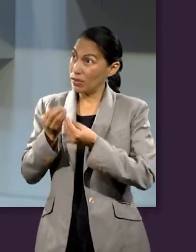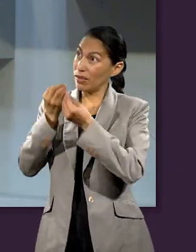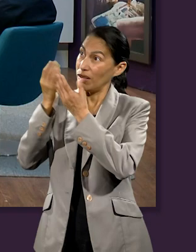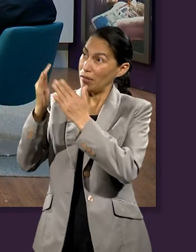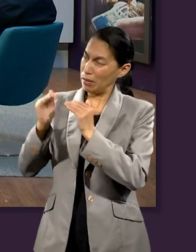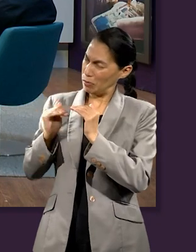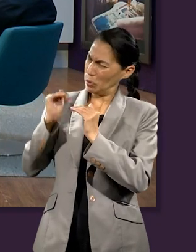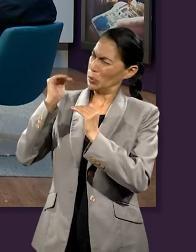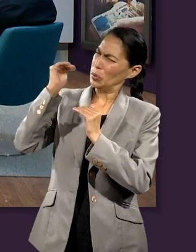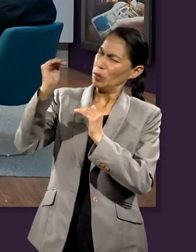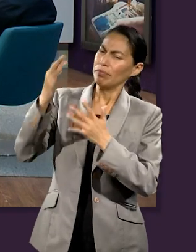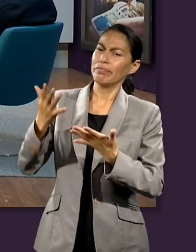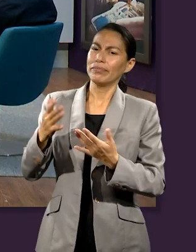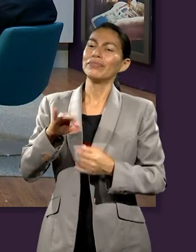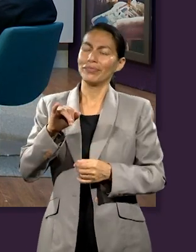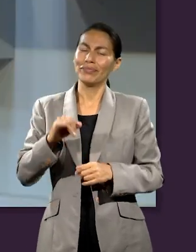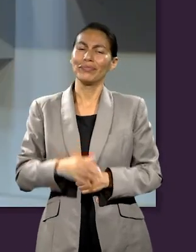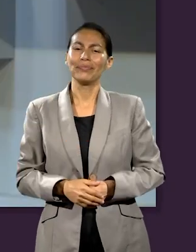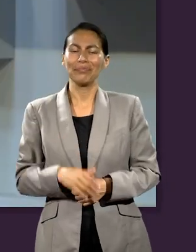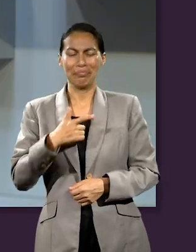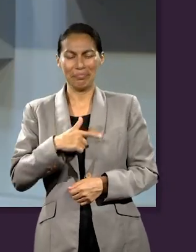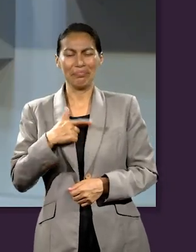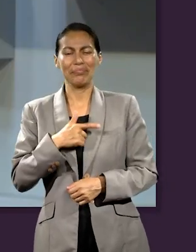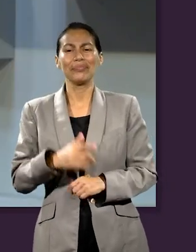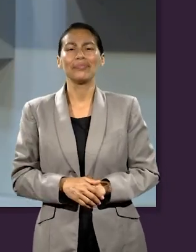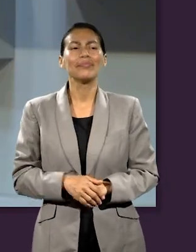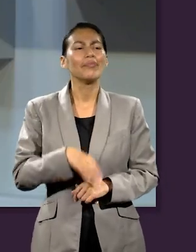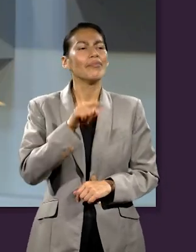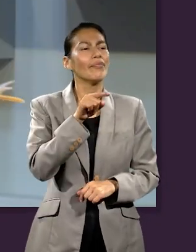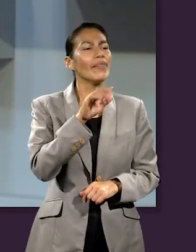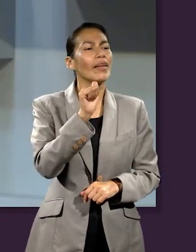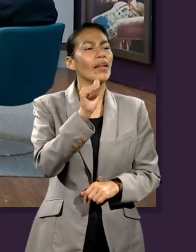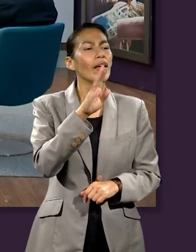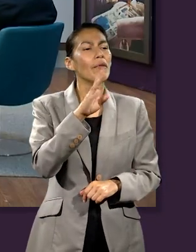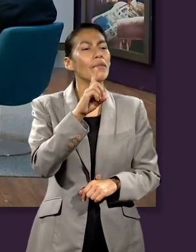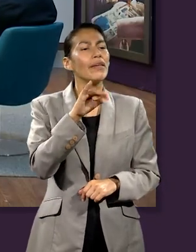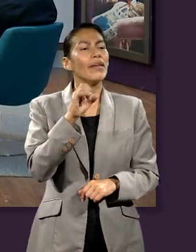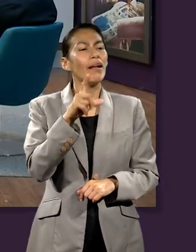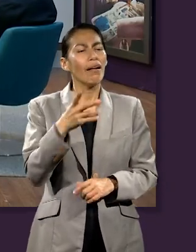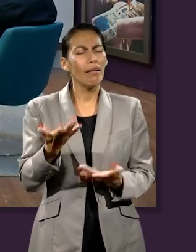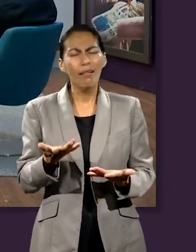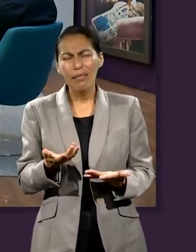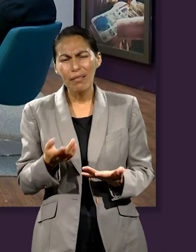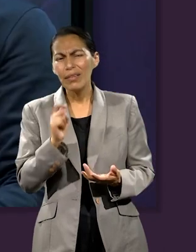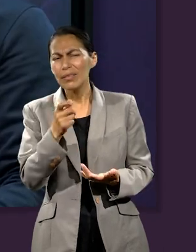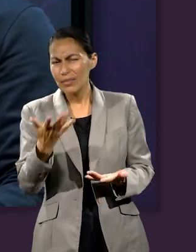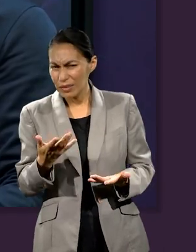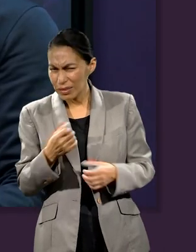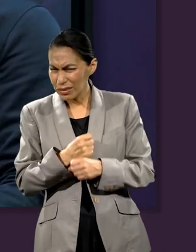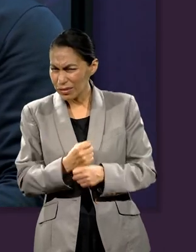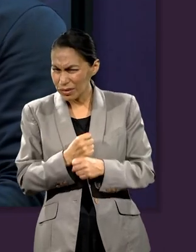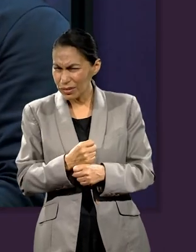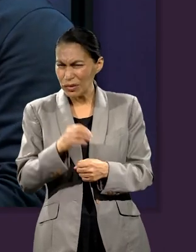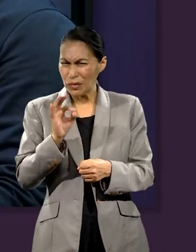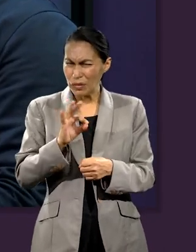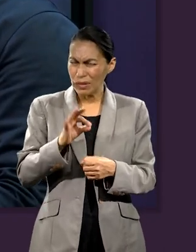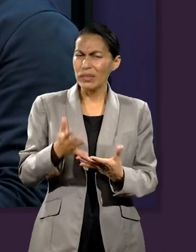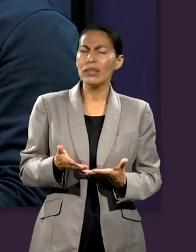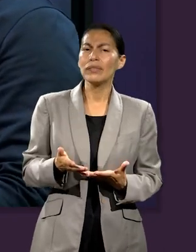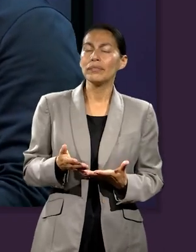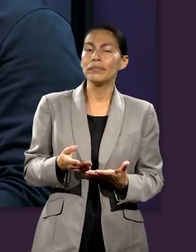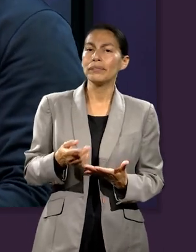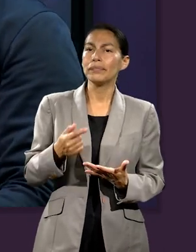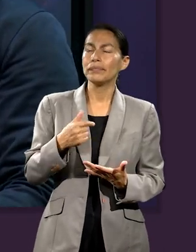ese término, ese concepto me gustó mucho y voy a regresar a él en un momento. Abdiel, ¿qué hay con este tema del sacrificio en las